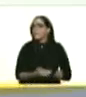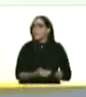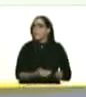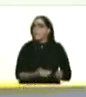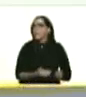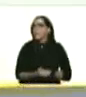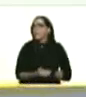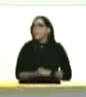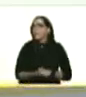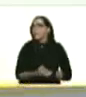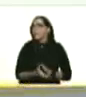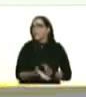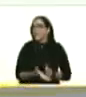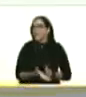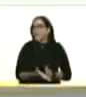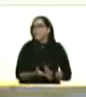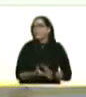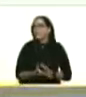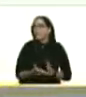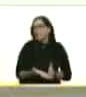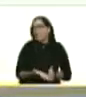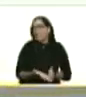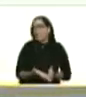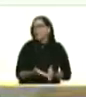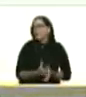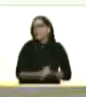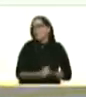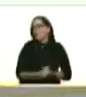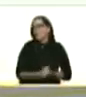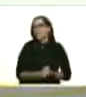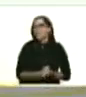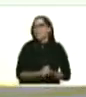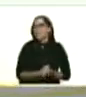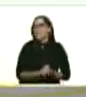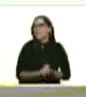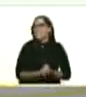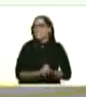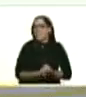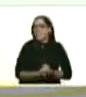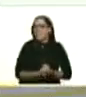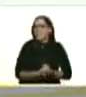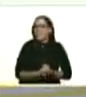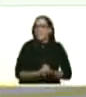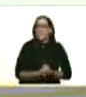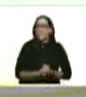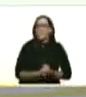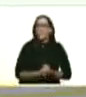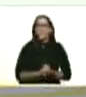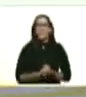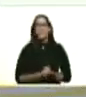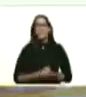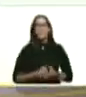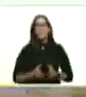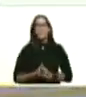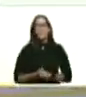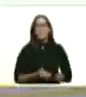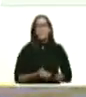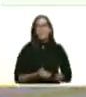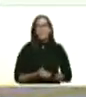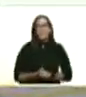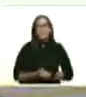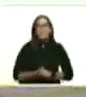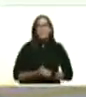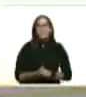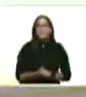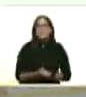Nahúm amaneció allá en la quebrada del Carmen en la quebrada del Carmen con las lluvias en Antímano tuvimos afectaciones pero inmediatamente